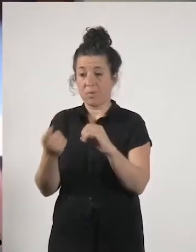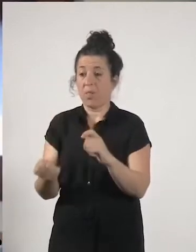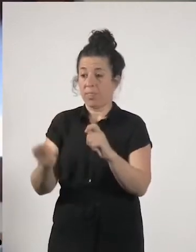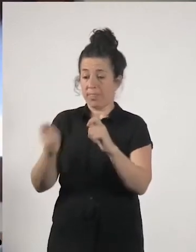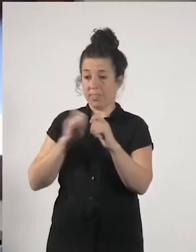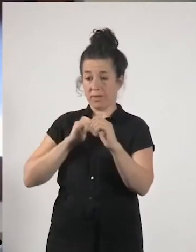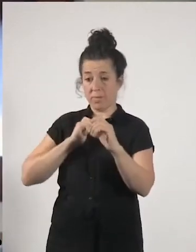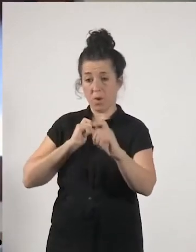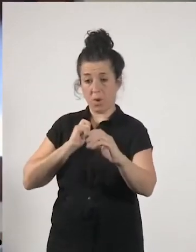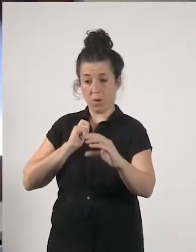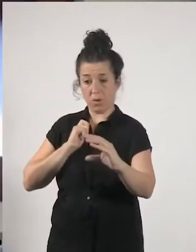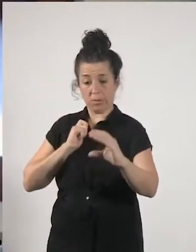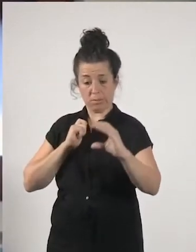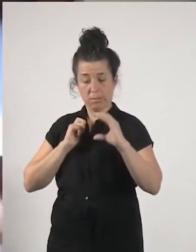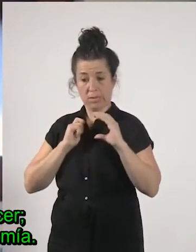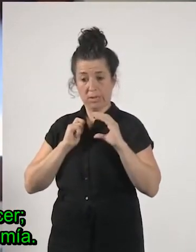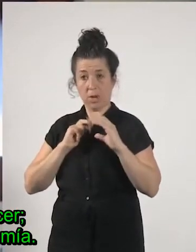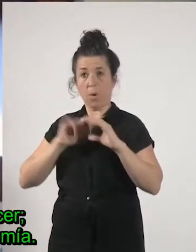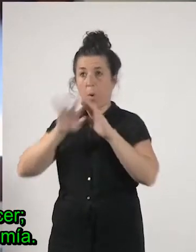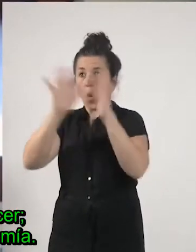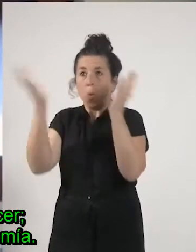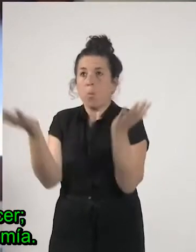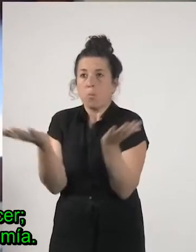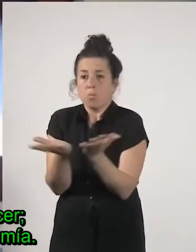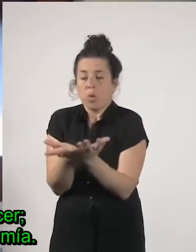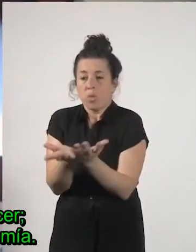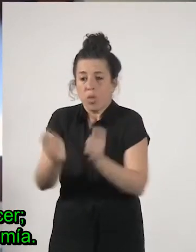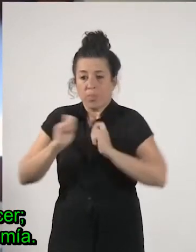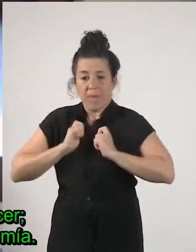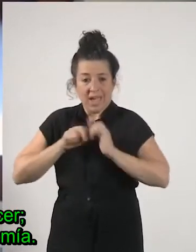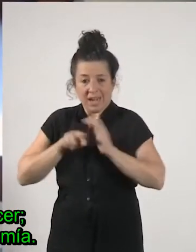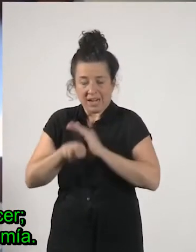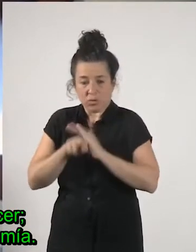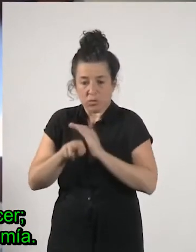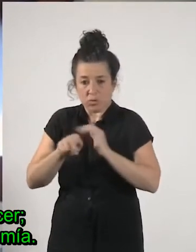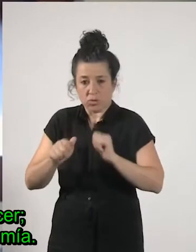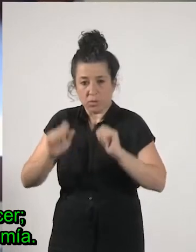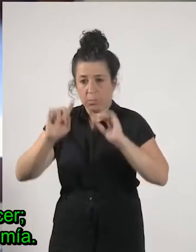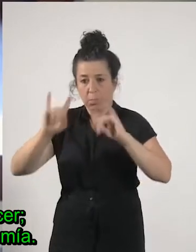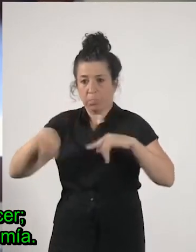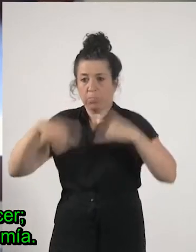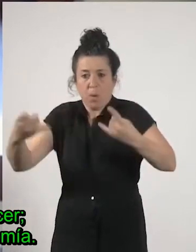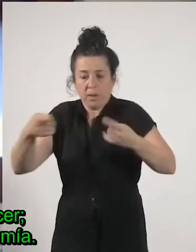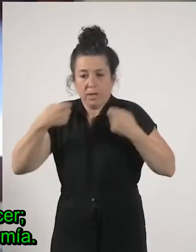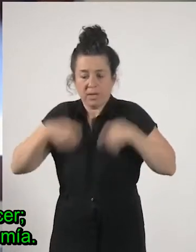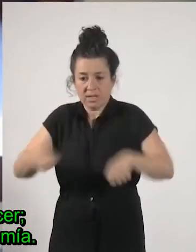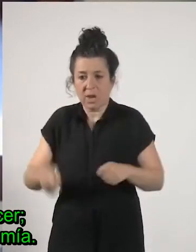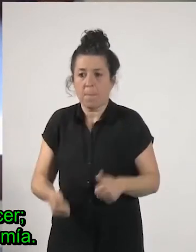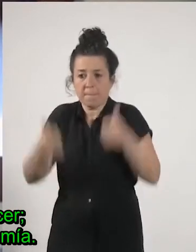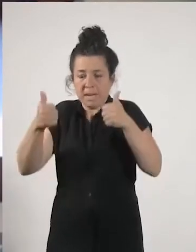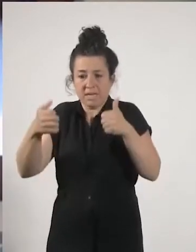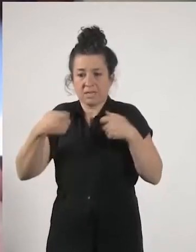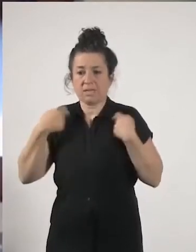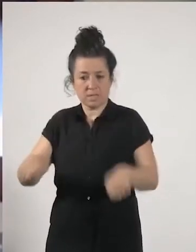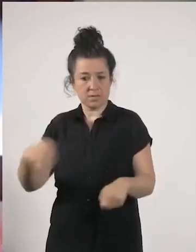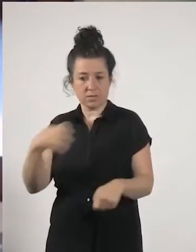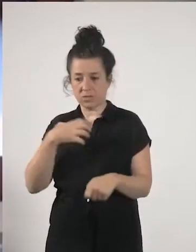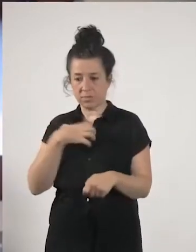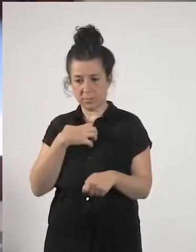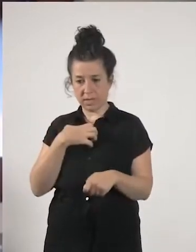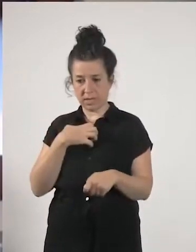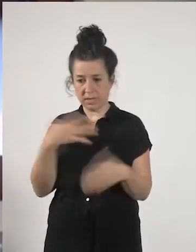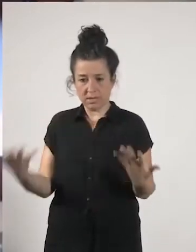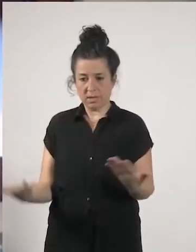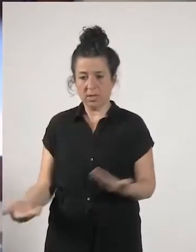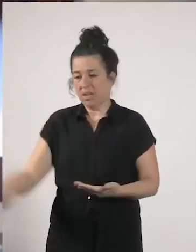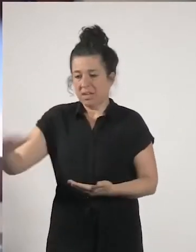de lo que nos permite el planeta es decir que no es crecer o no crecer es realmente organizar bien la economía me has pedido para